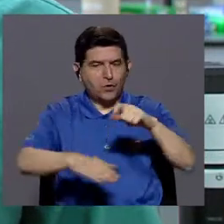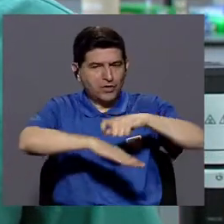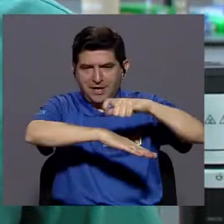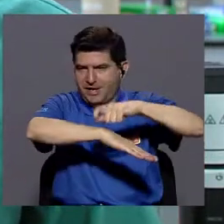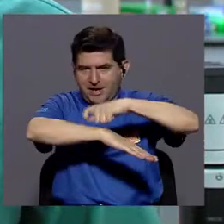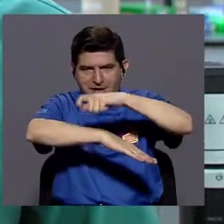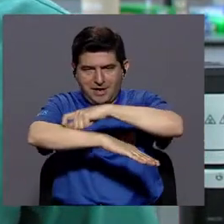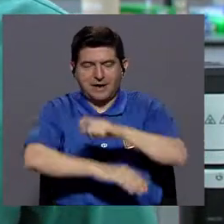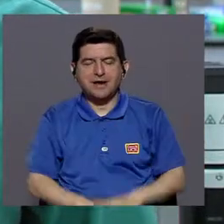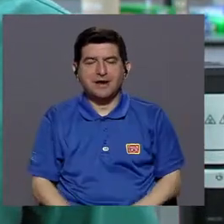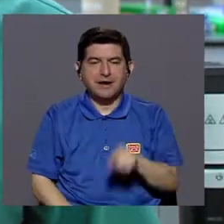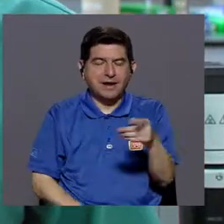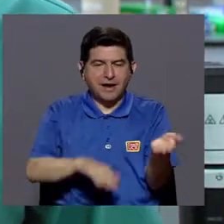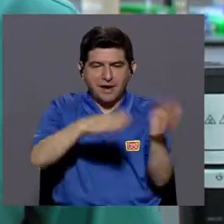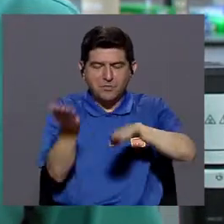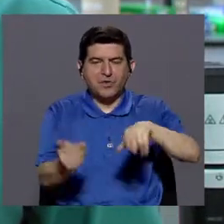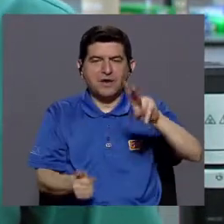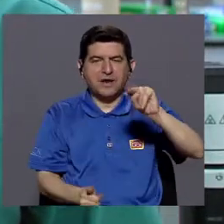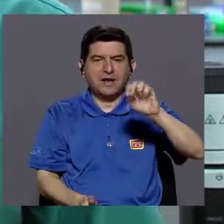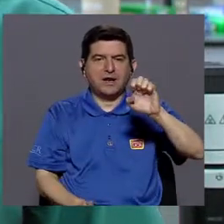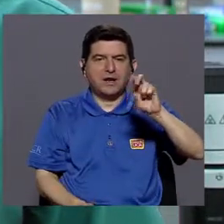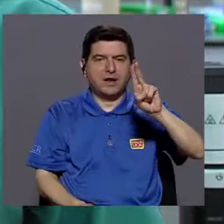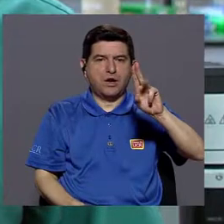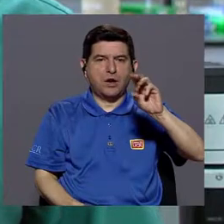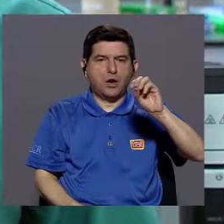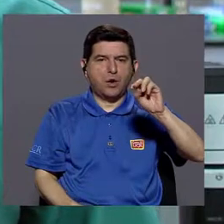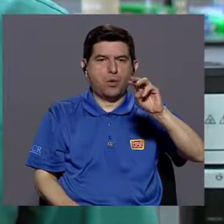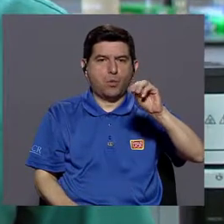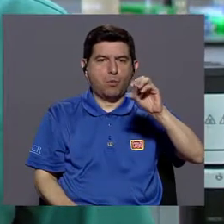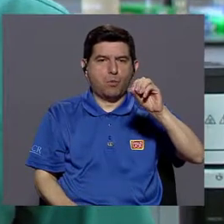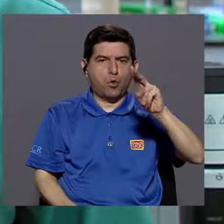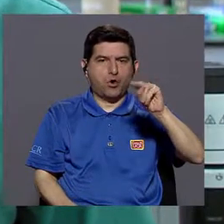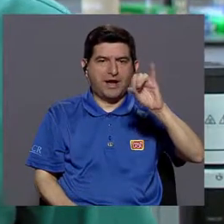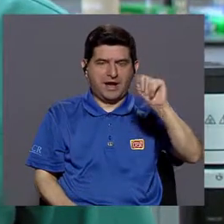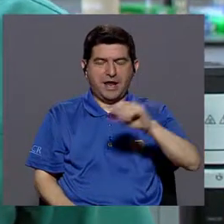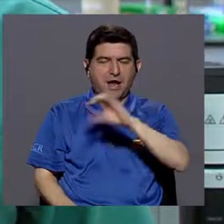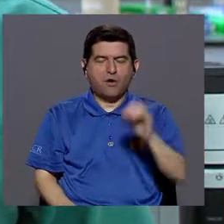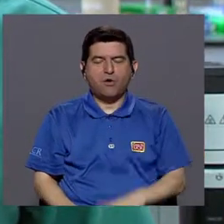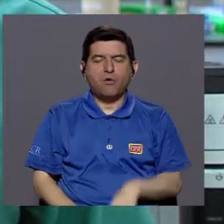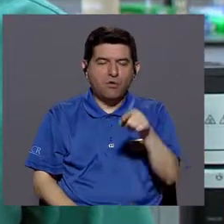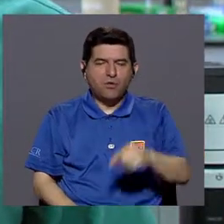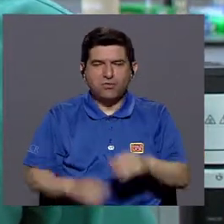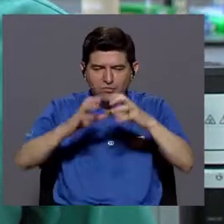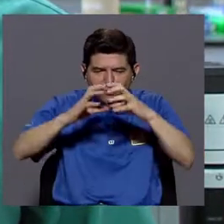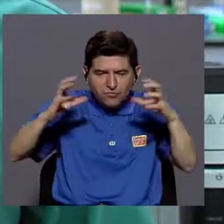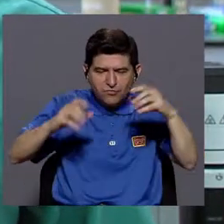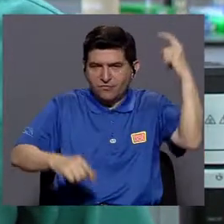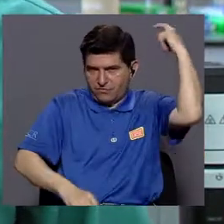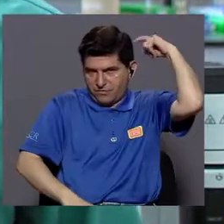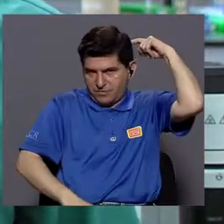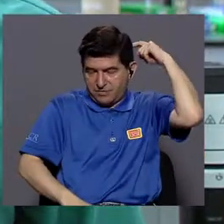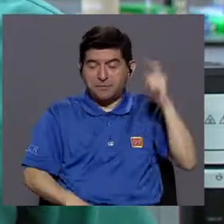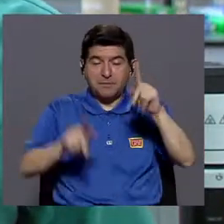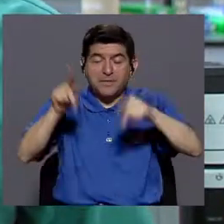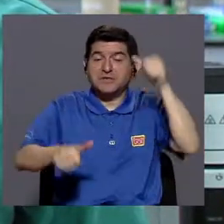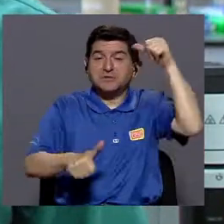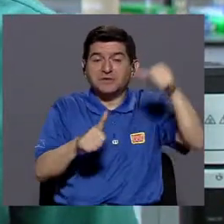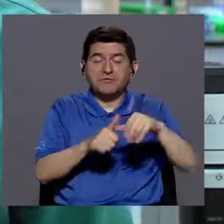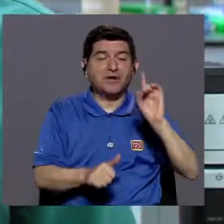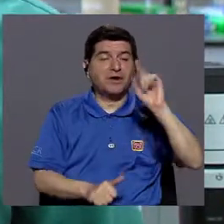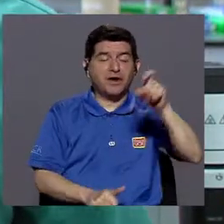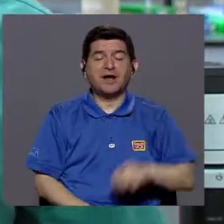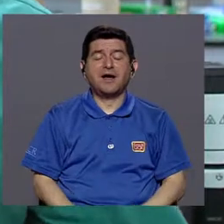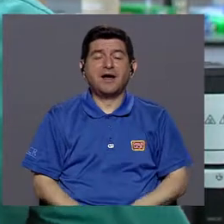moría de sarampión, se moría de una neumonía o se moría de una encefalitis, ¿verdad? El diagnóstico, la gente